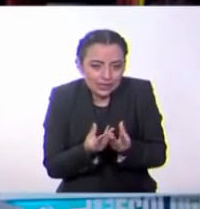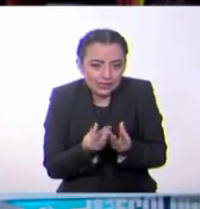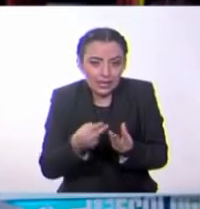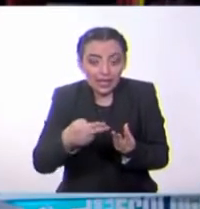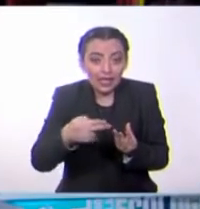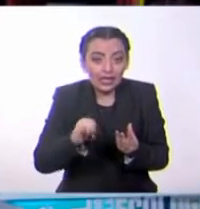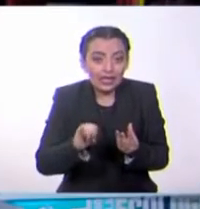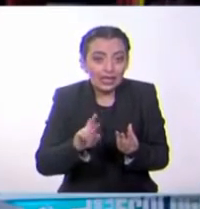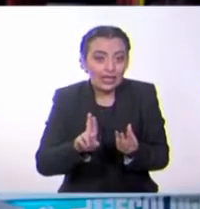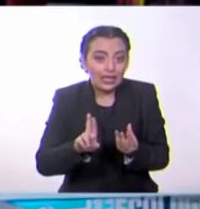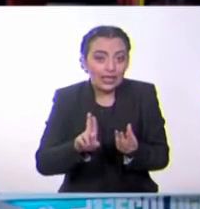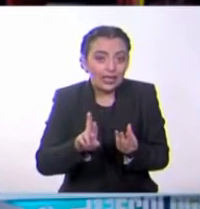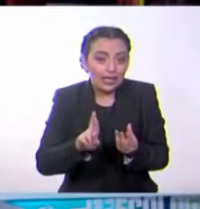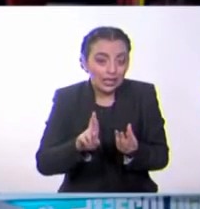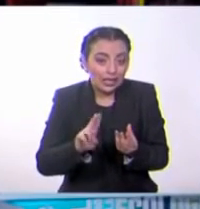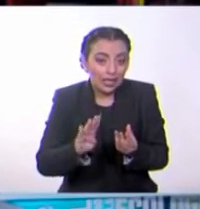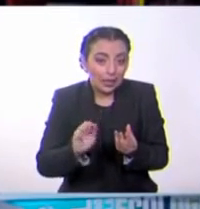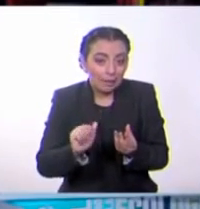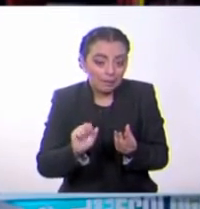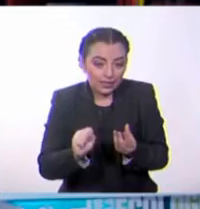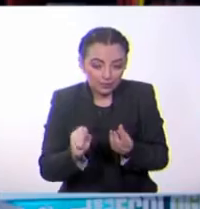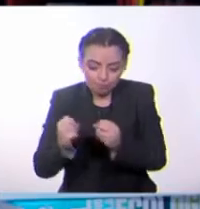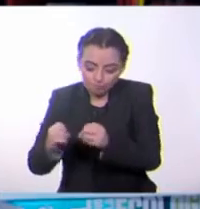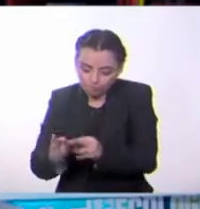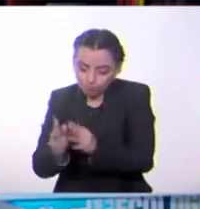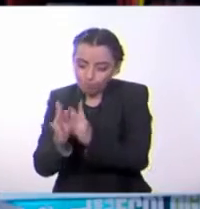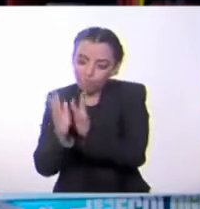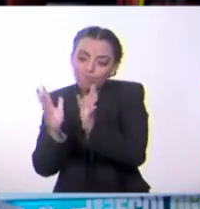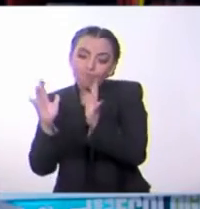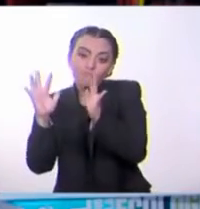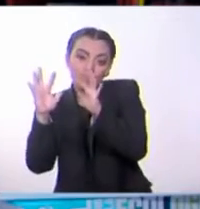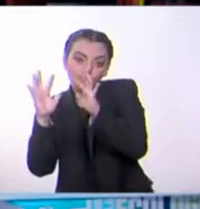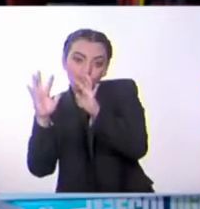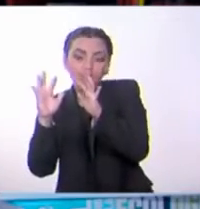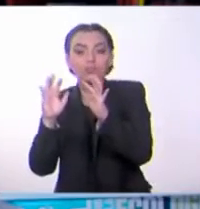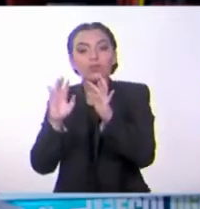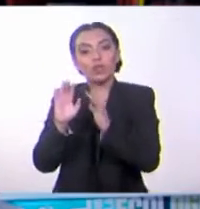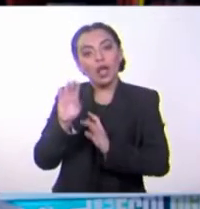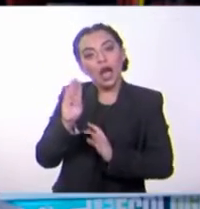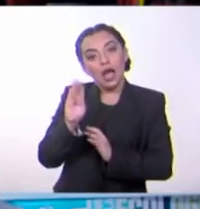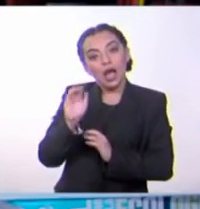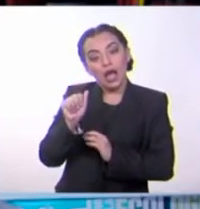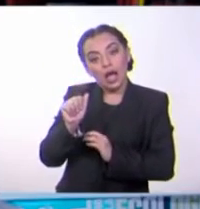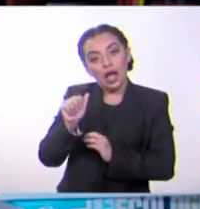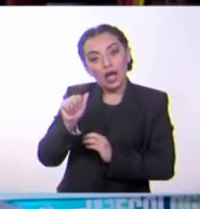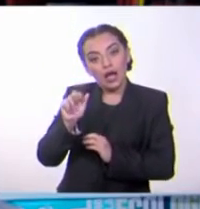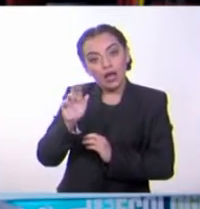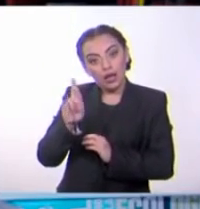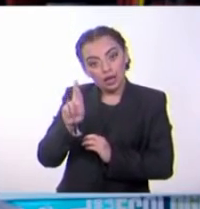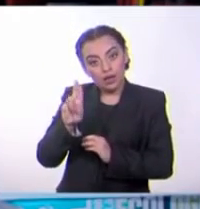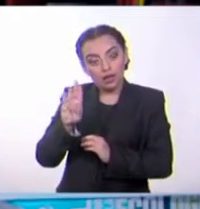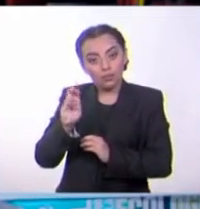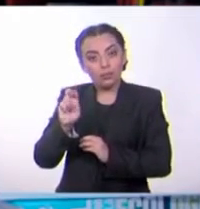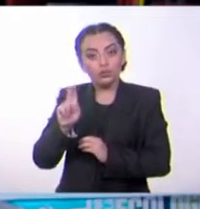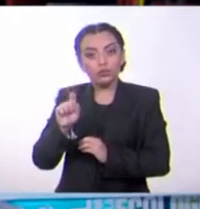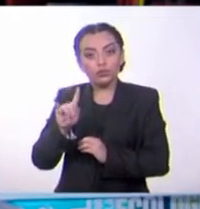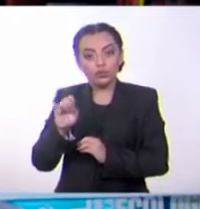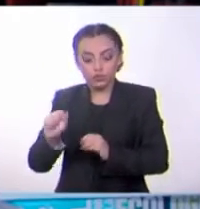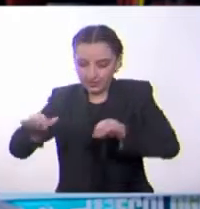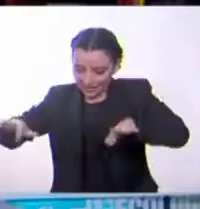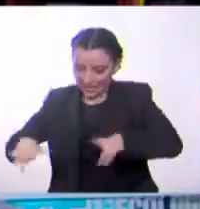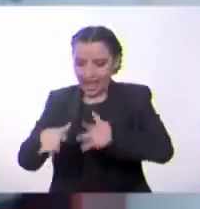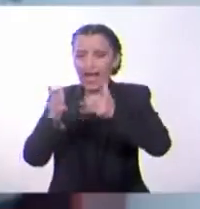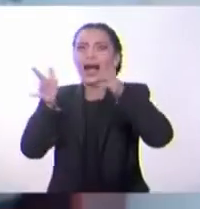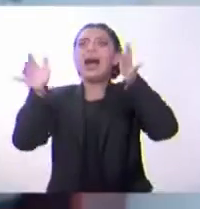medianas, que son los arbustos. Y están aquellas que son un poco más grandes y tienen un tallo leñoso y se consideran como los